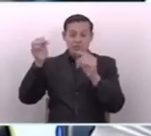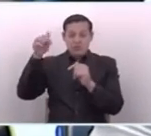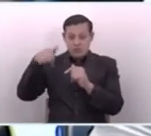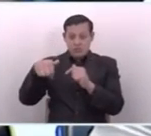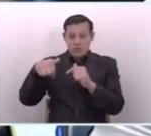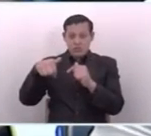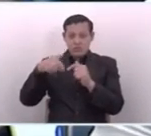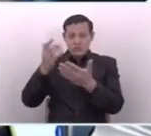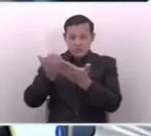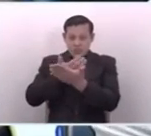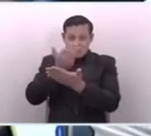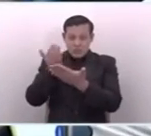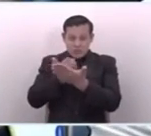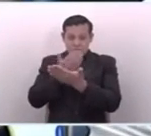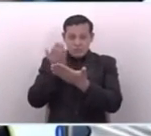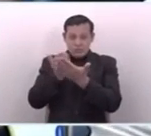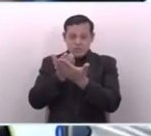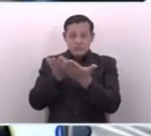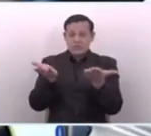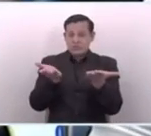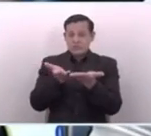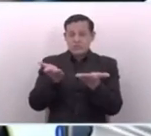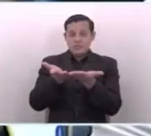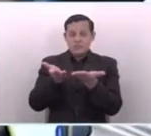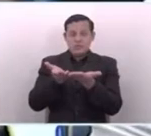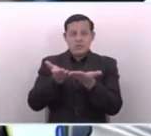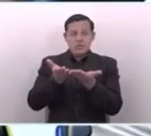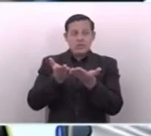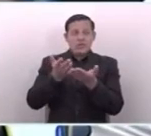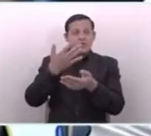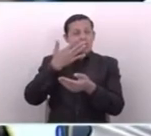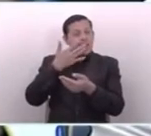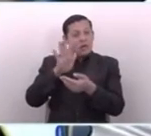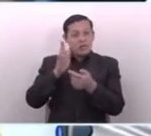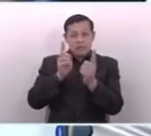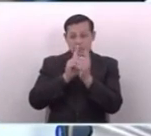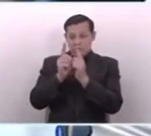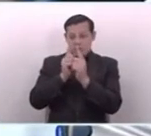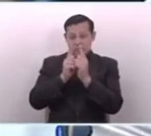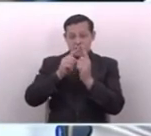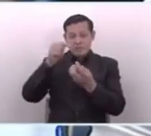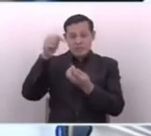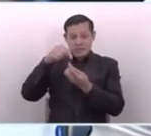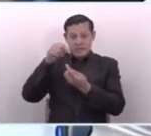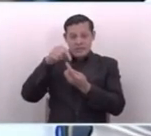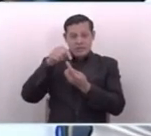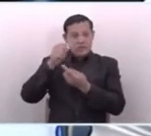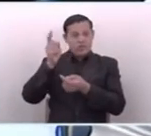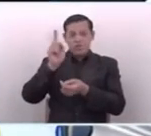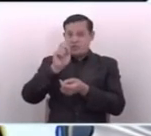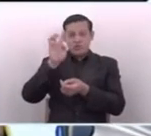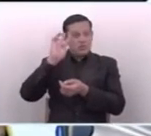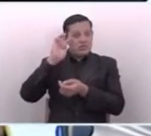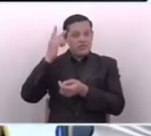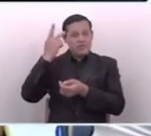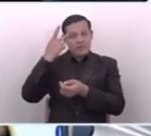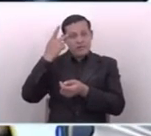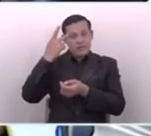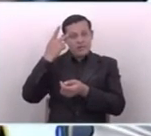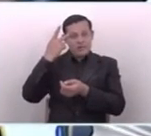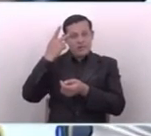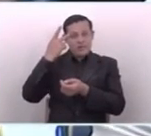se estudia y que se va a aprobar porque obviamente hay una correlación para ello, no significan